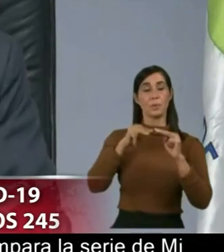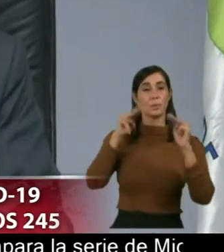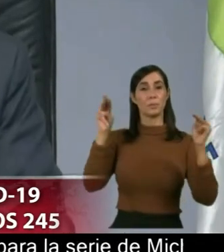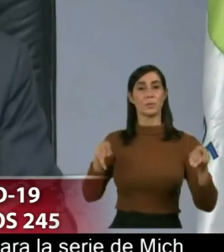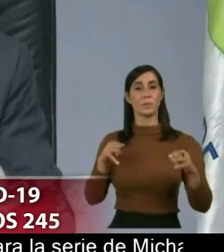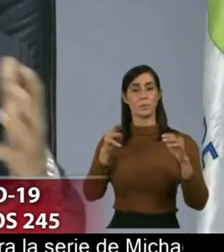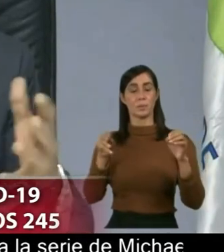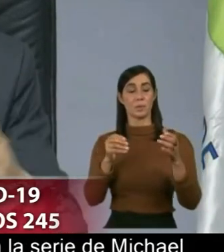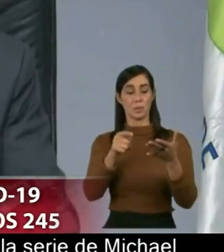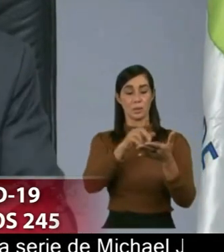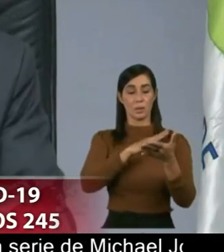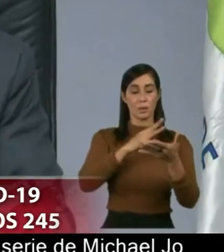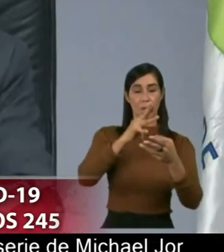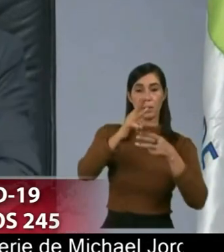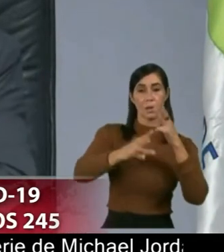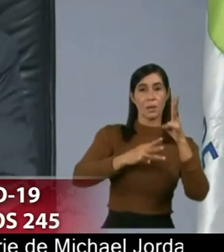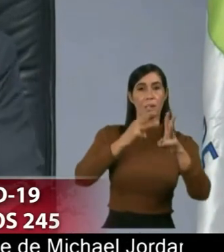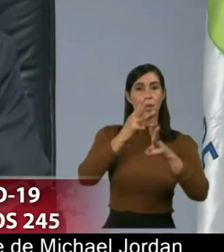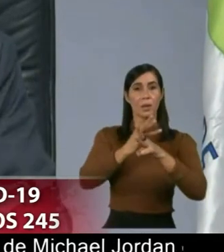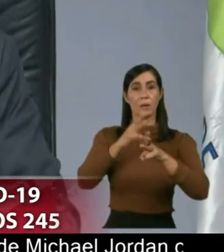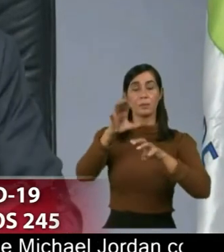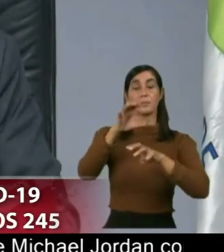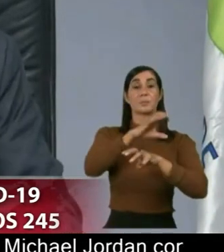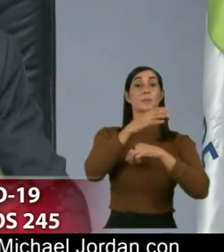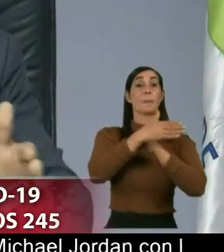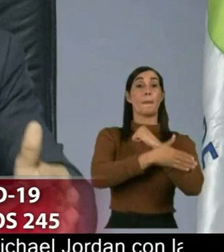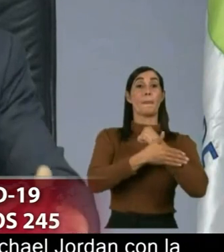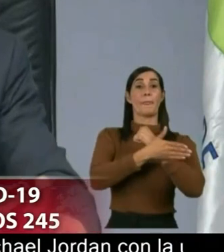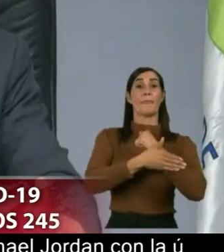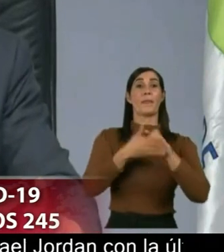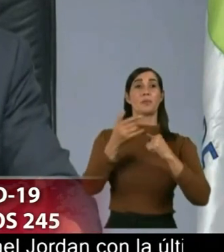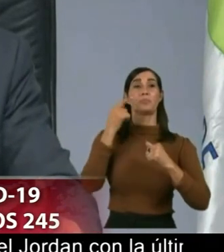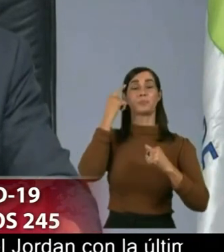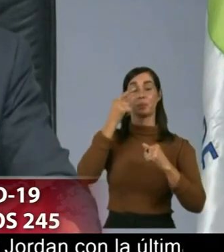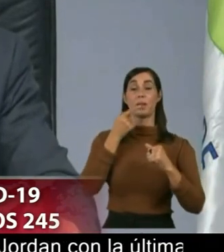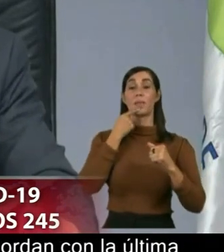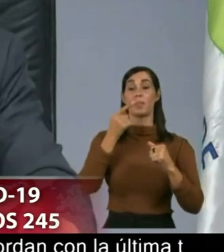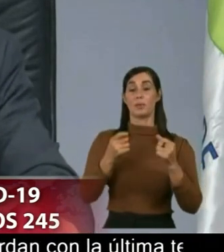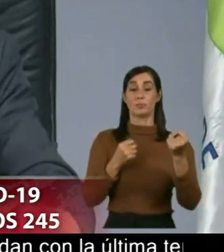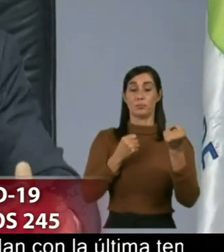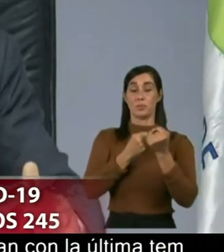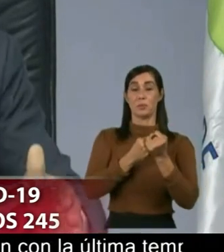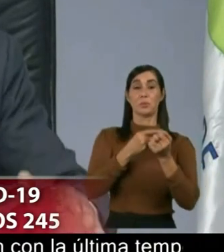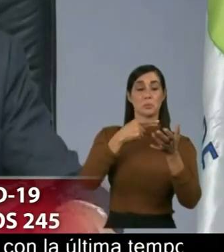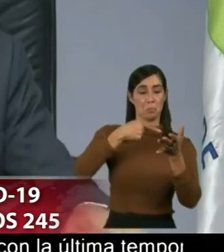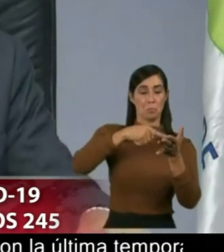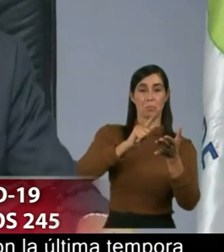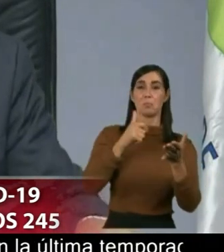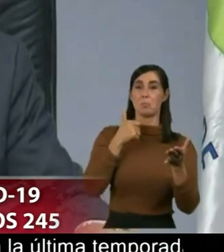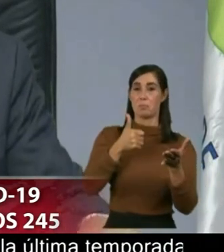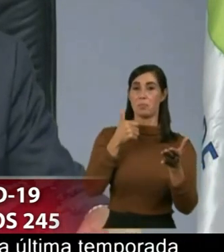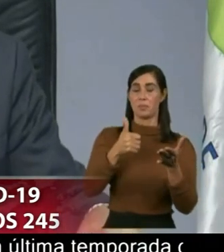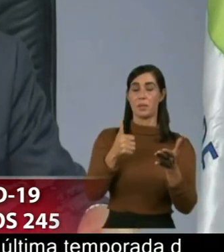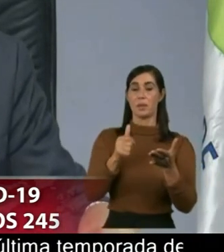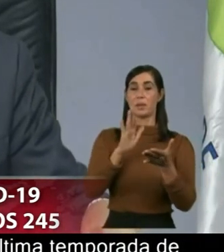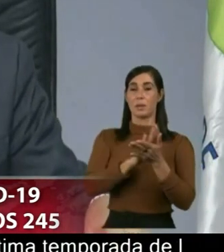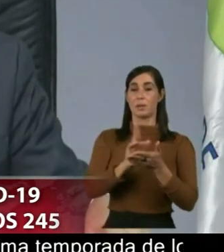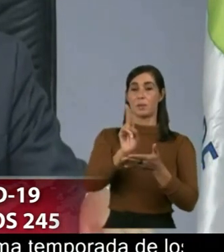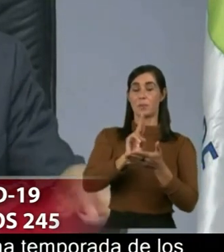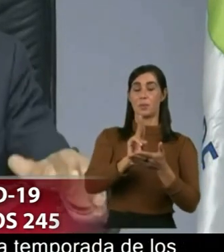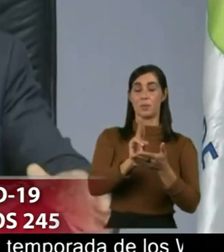global y científica pues ha dado su aprobación a determinados